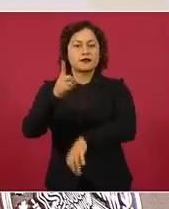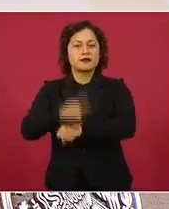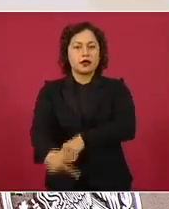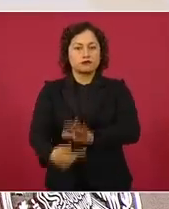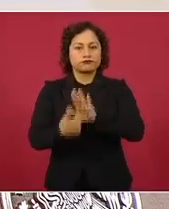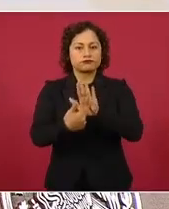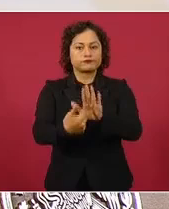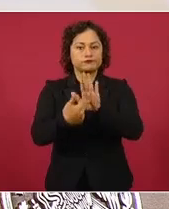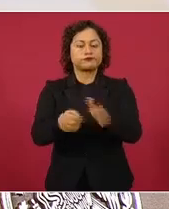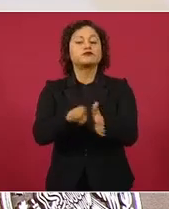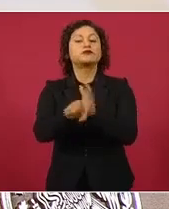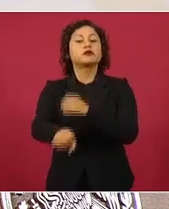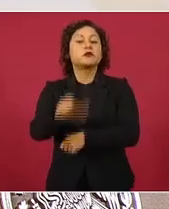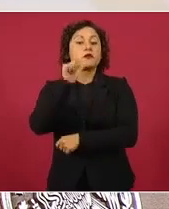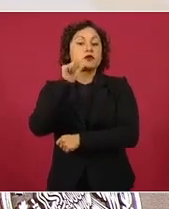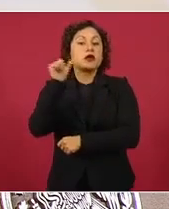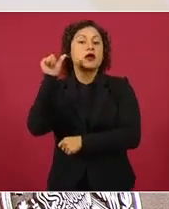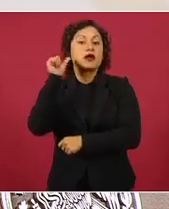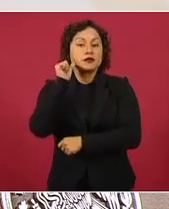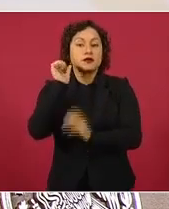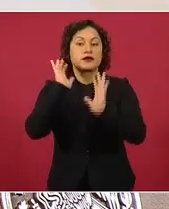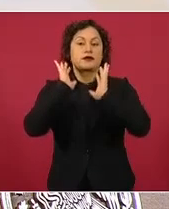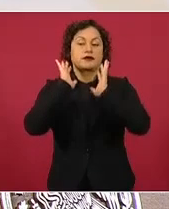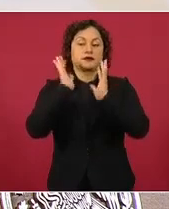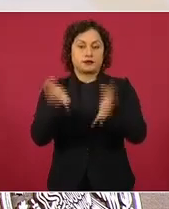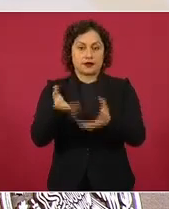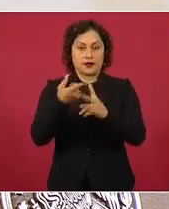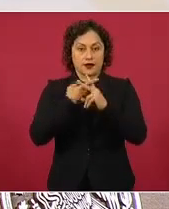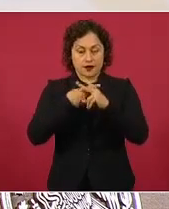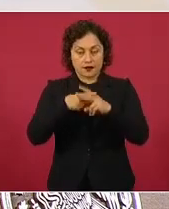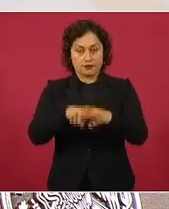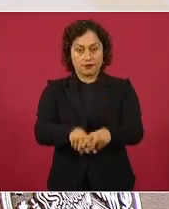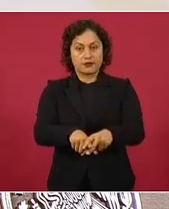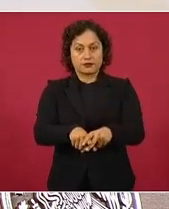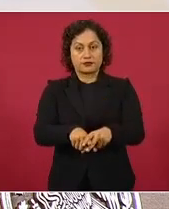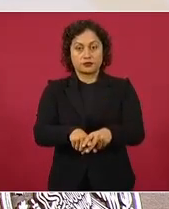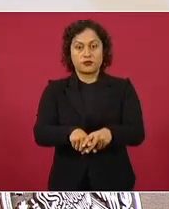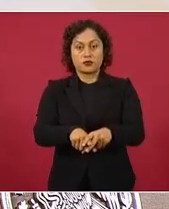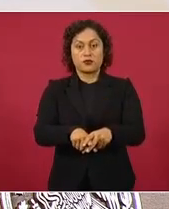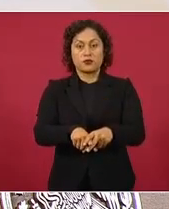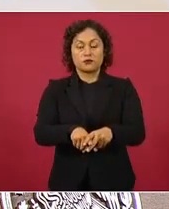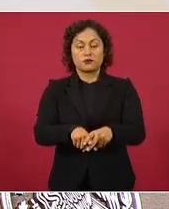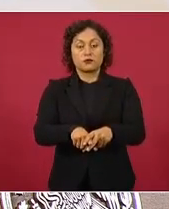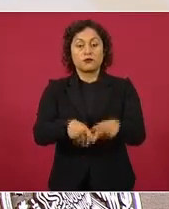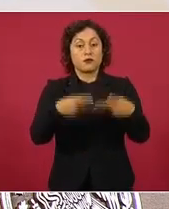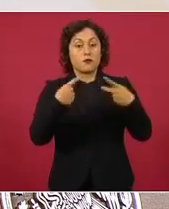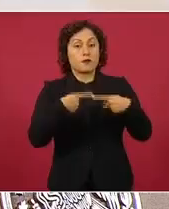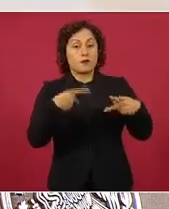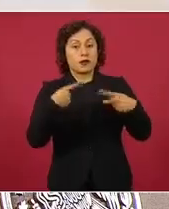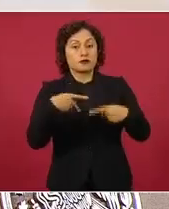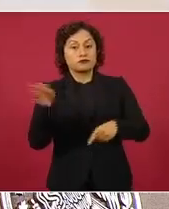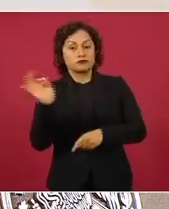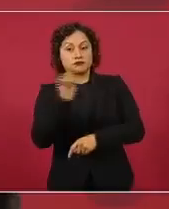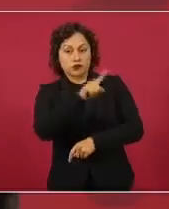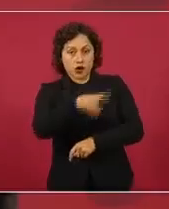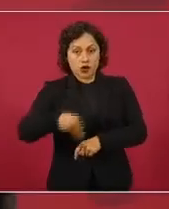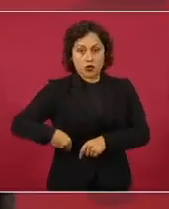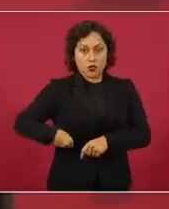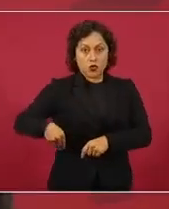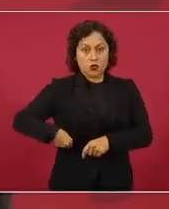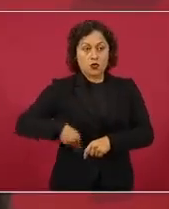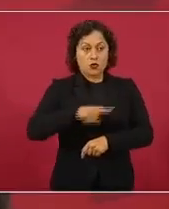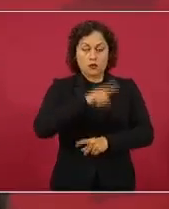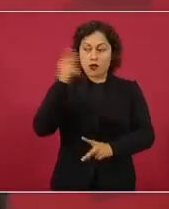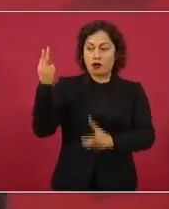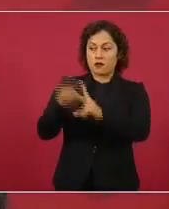ya se trasladaron a los presuntos responsables del asesinato del periodista